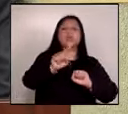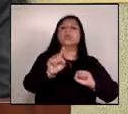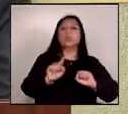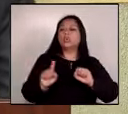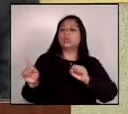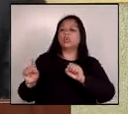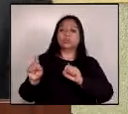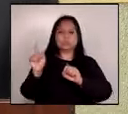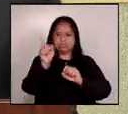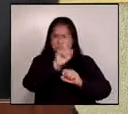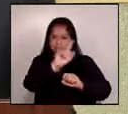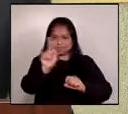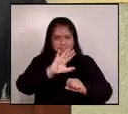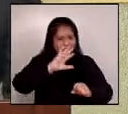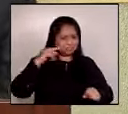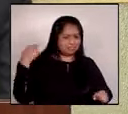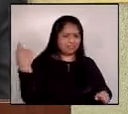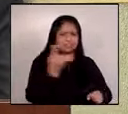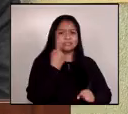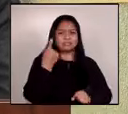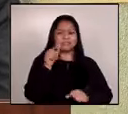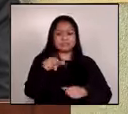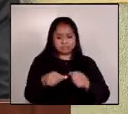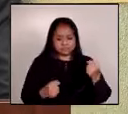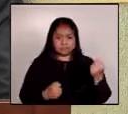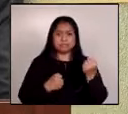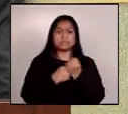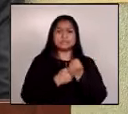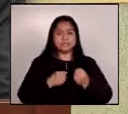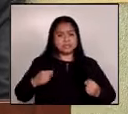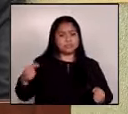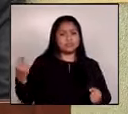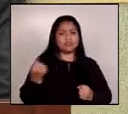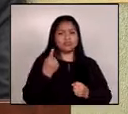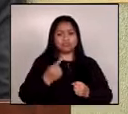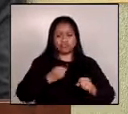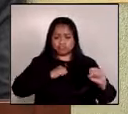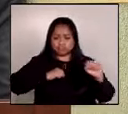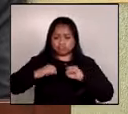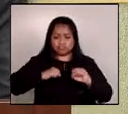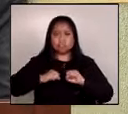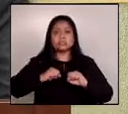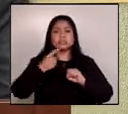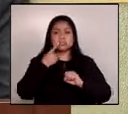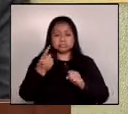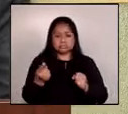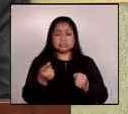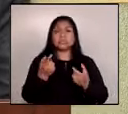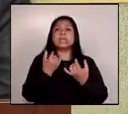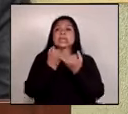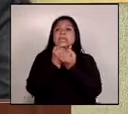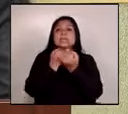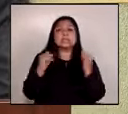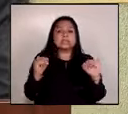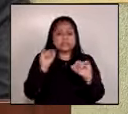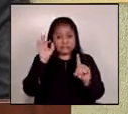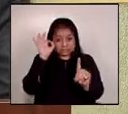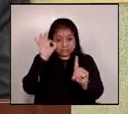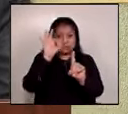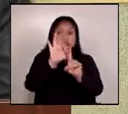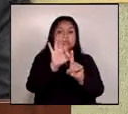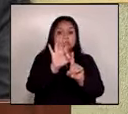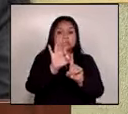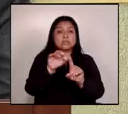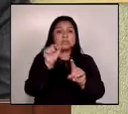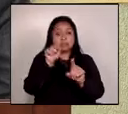con el apoyo de la instancia de consejeros delegados seremos un espacio independiente y objetivo donde